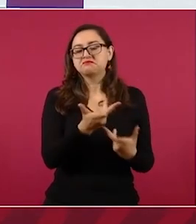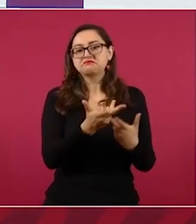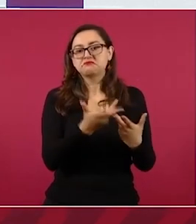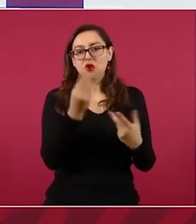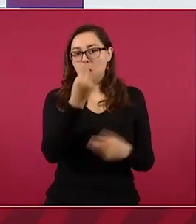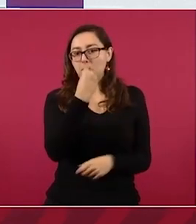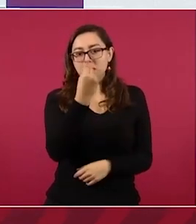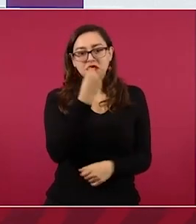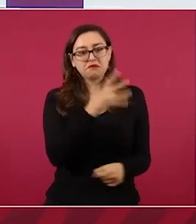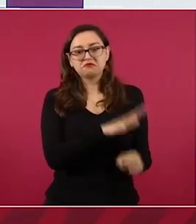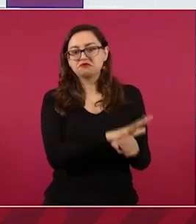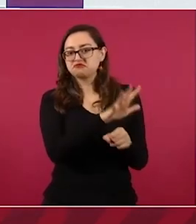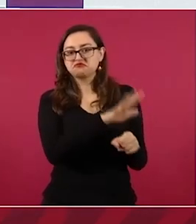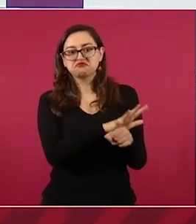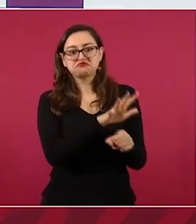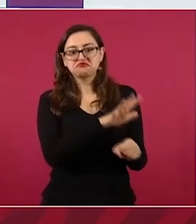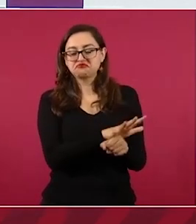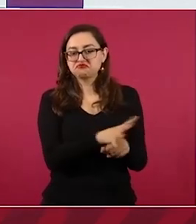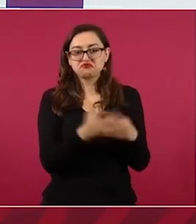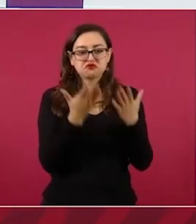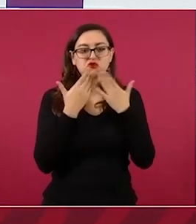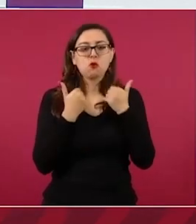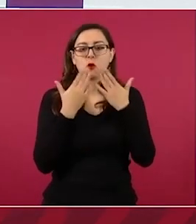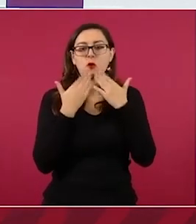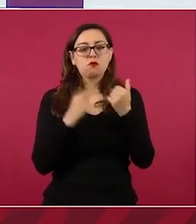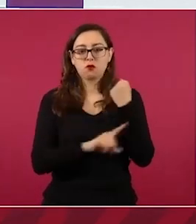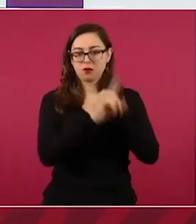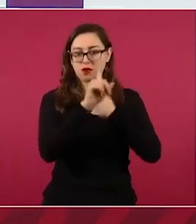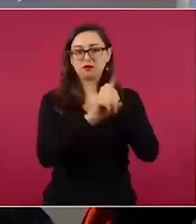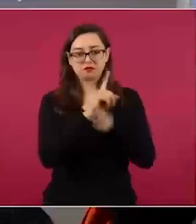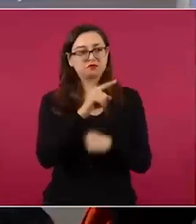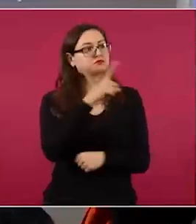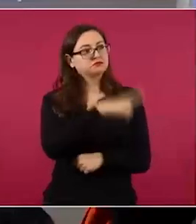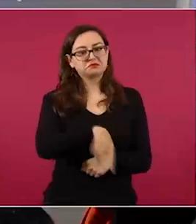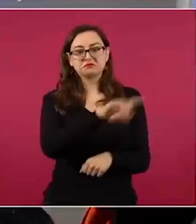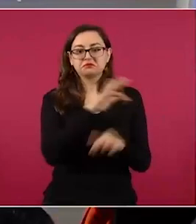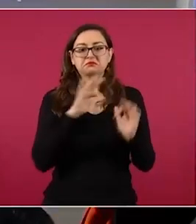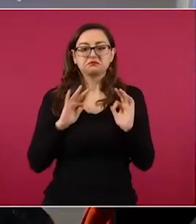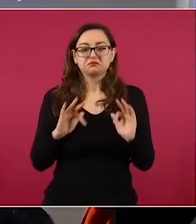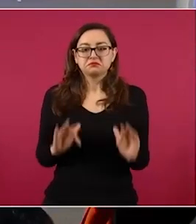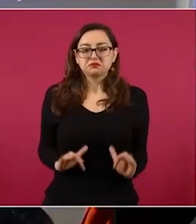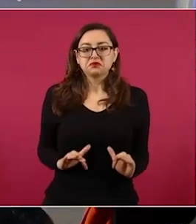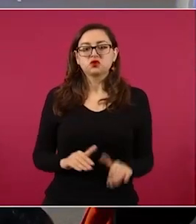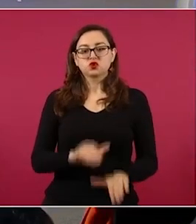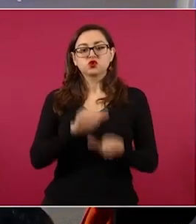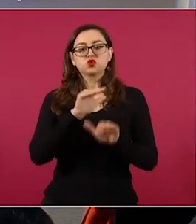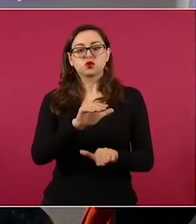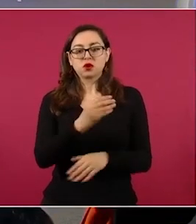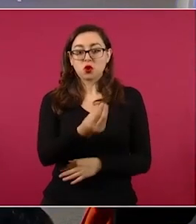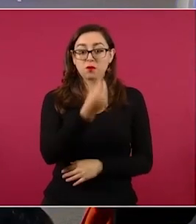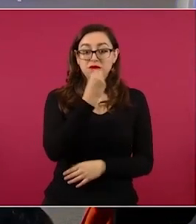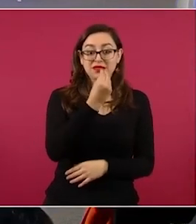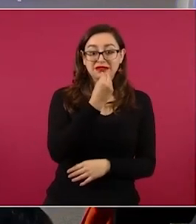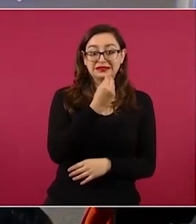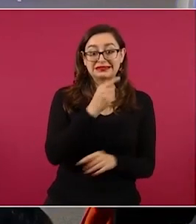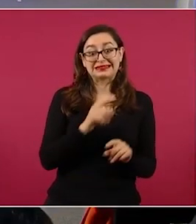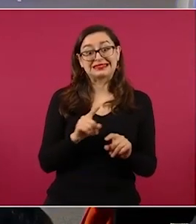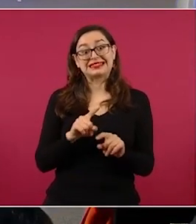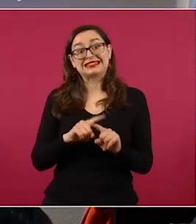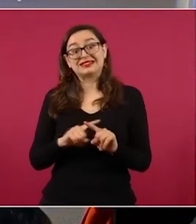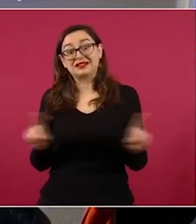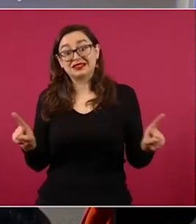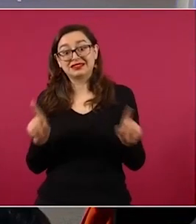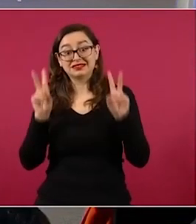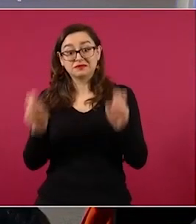Aquí es donde se les subió mucho la gasolina